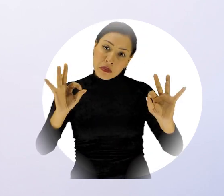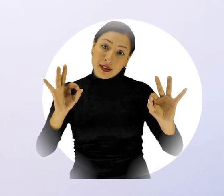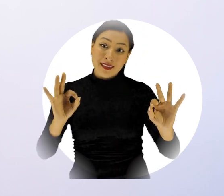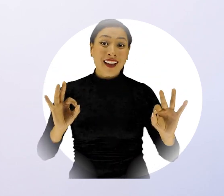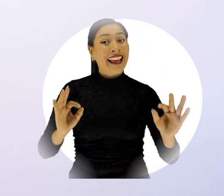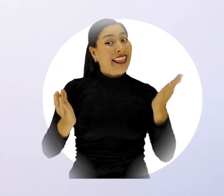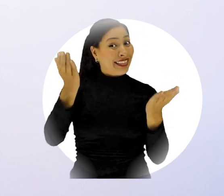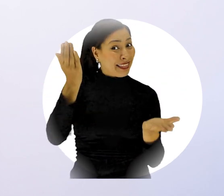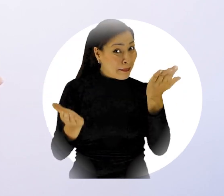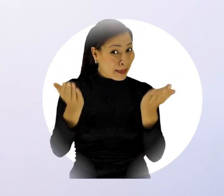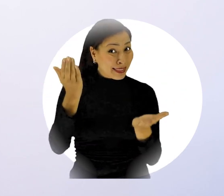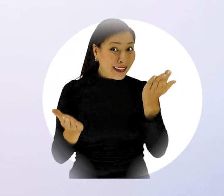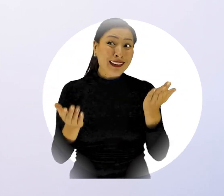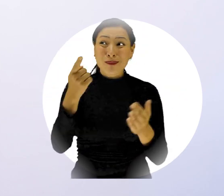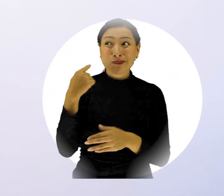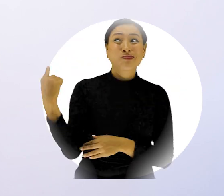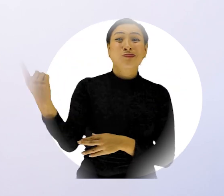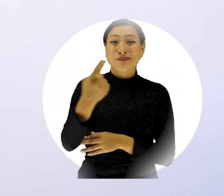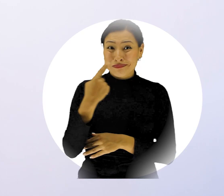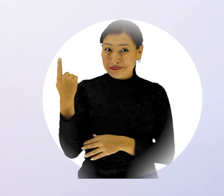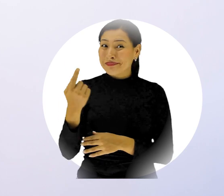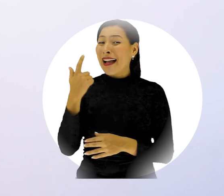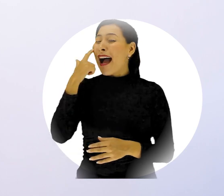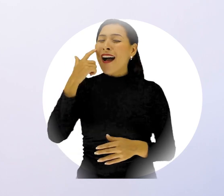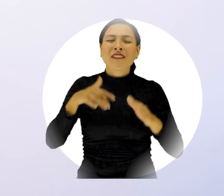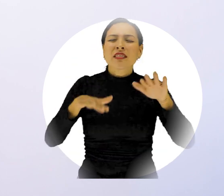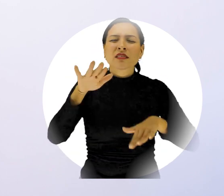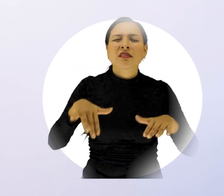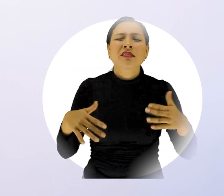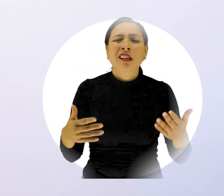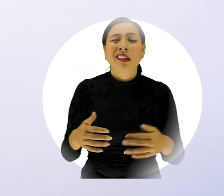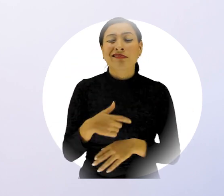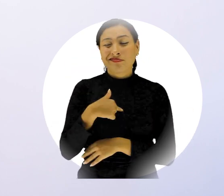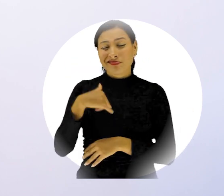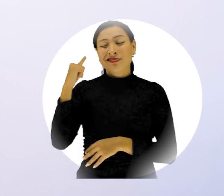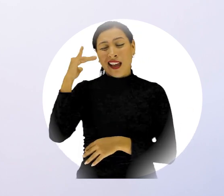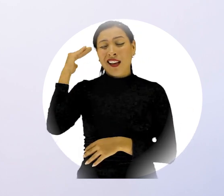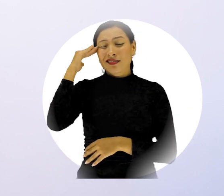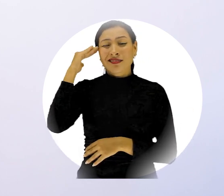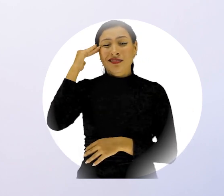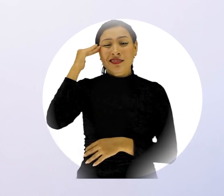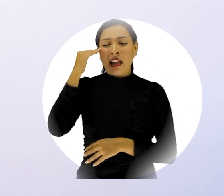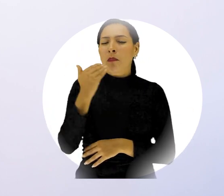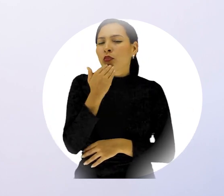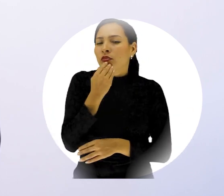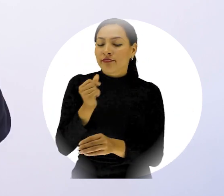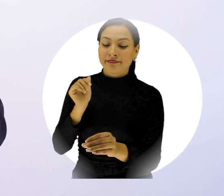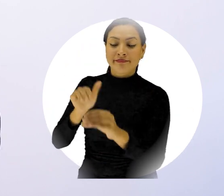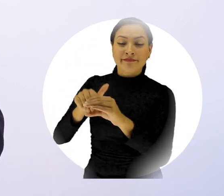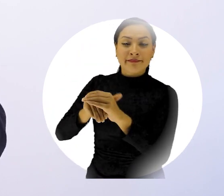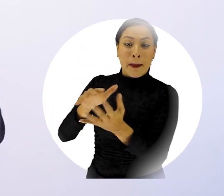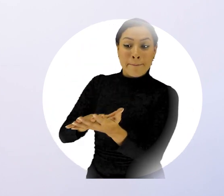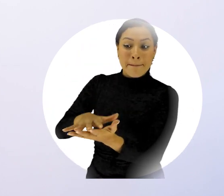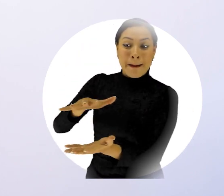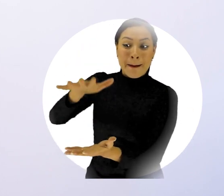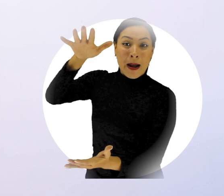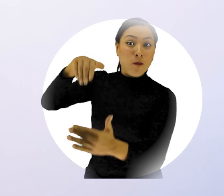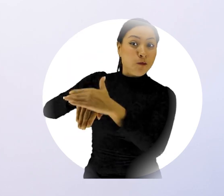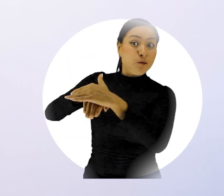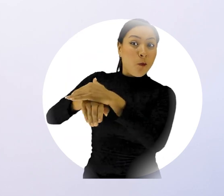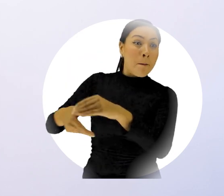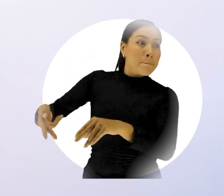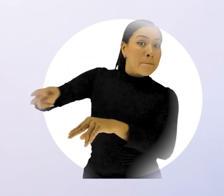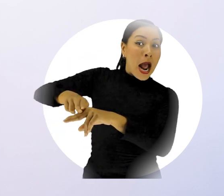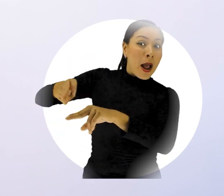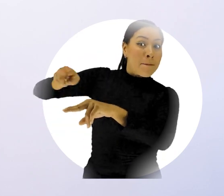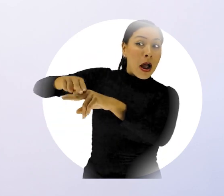tanta volatilidad y de tanto cambio, muchas veces uno puede predecir exactamente cuánto le va a devolver su inversión. Si me preguntan, y es mi opinión